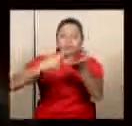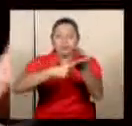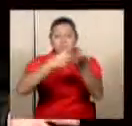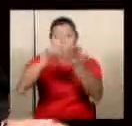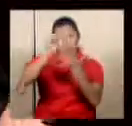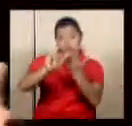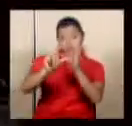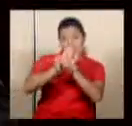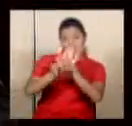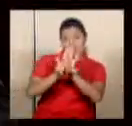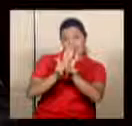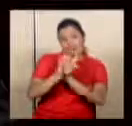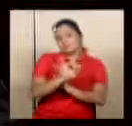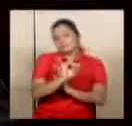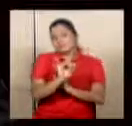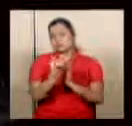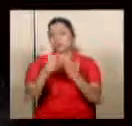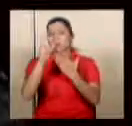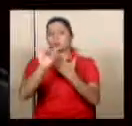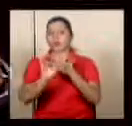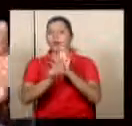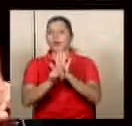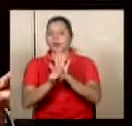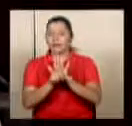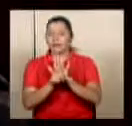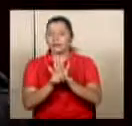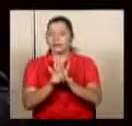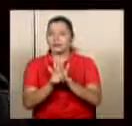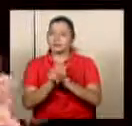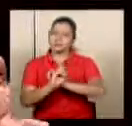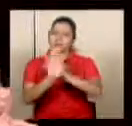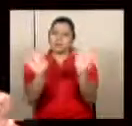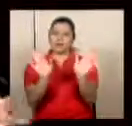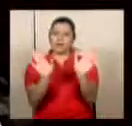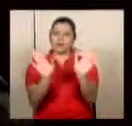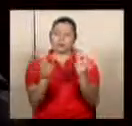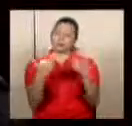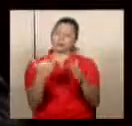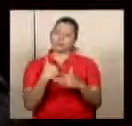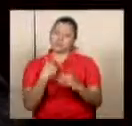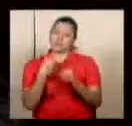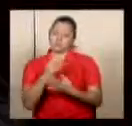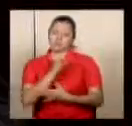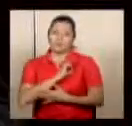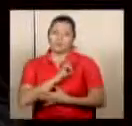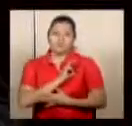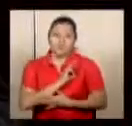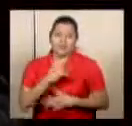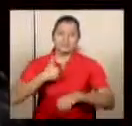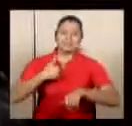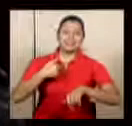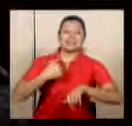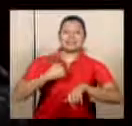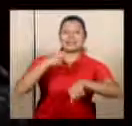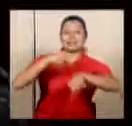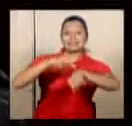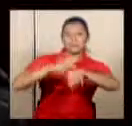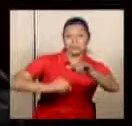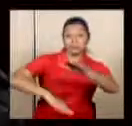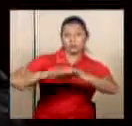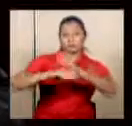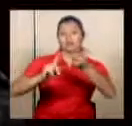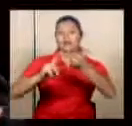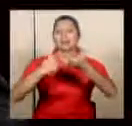técnicamente es un proyecto de ley, es un proyecto de ley evidentemente privilegiado, que tiene plazos a nivel constitucional, que tiene un